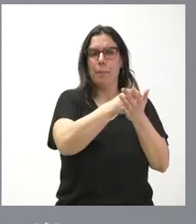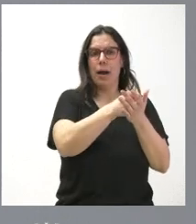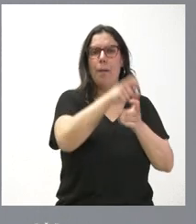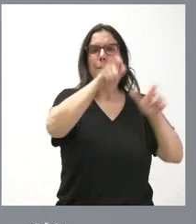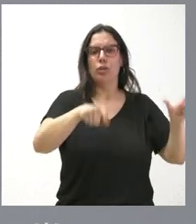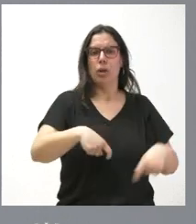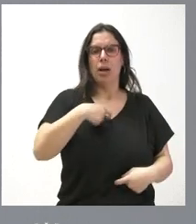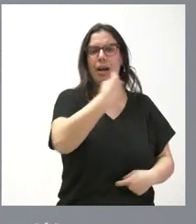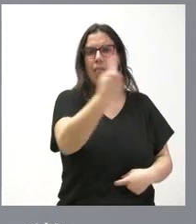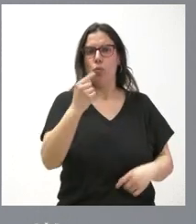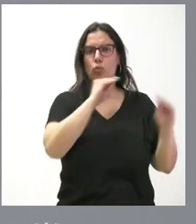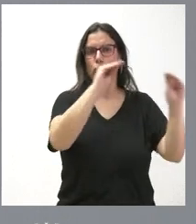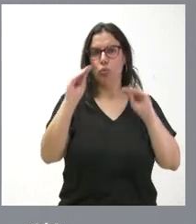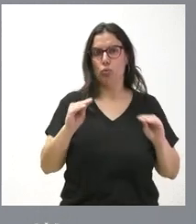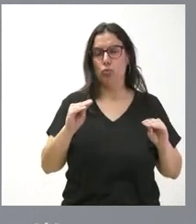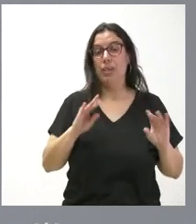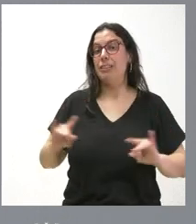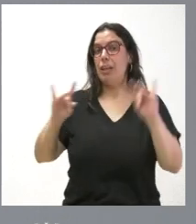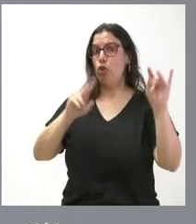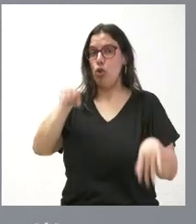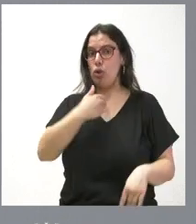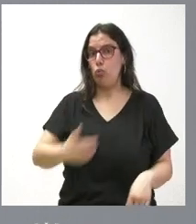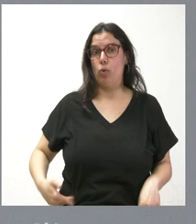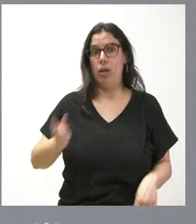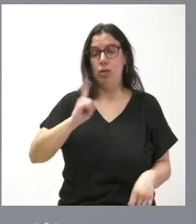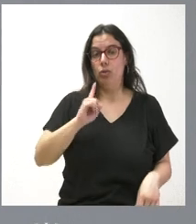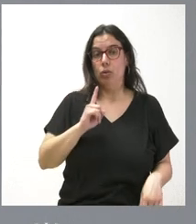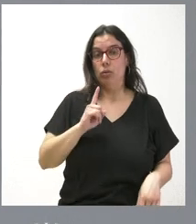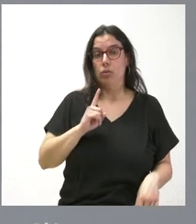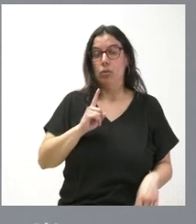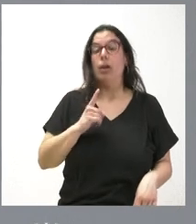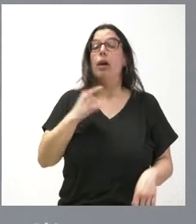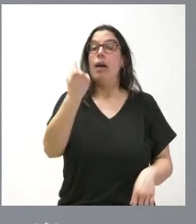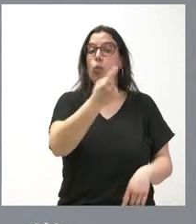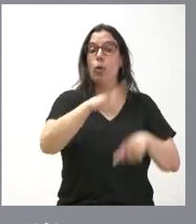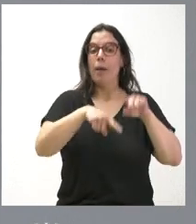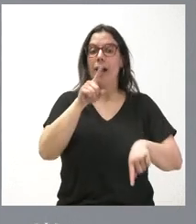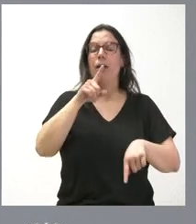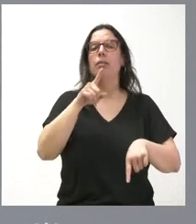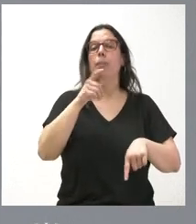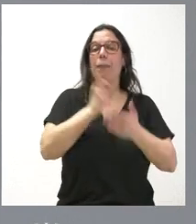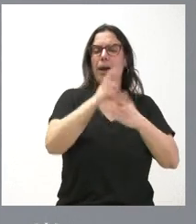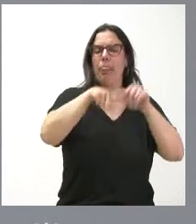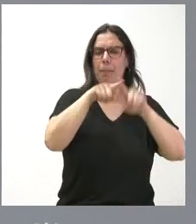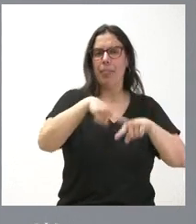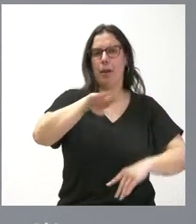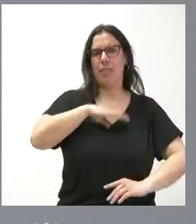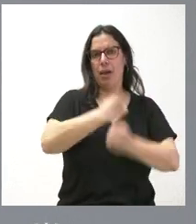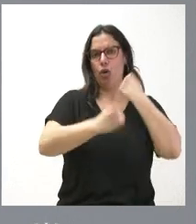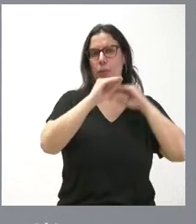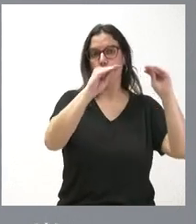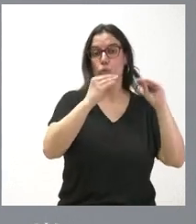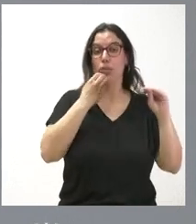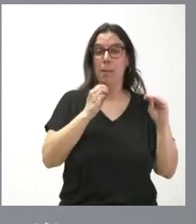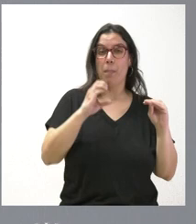ciudadanos, no los territorios. Que los impuestos se pagan por las personas en función de su capacidad contributiva para que paguen más aquellos que más tienen.